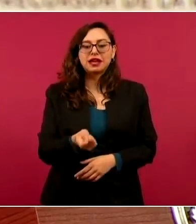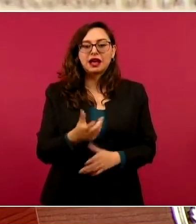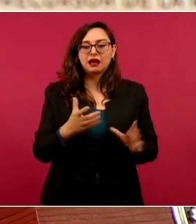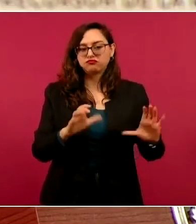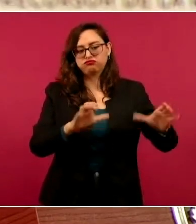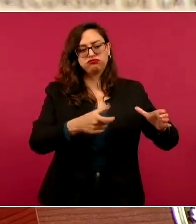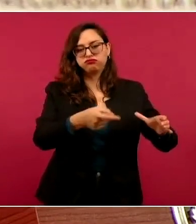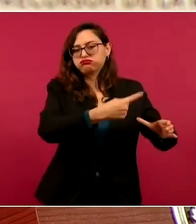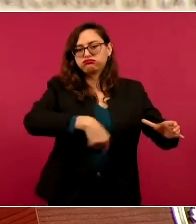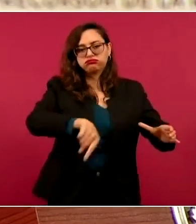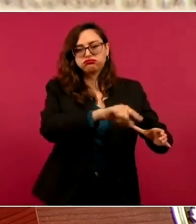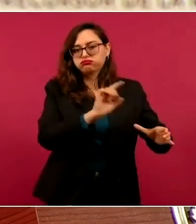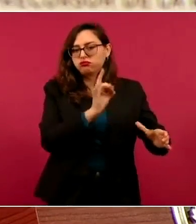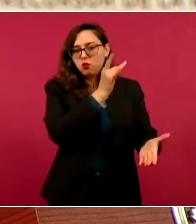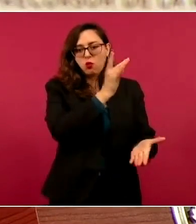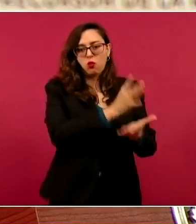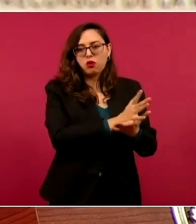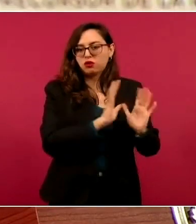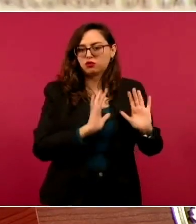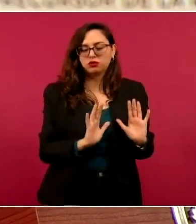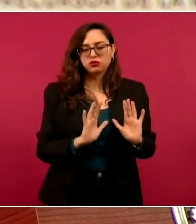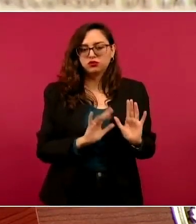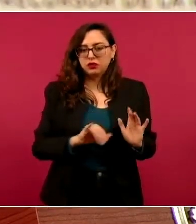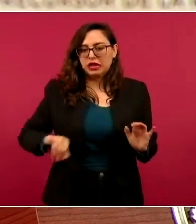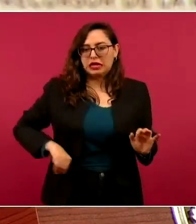el interés del pueblo.